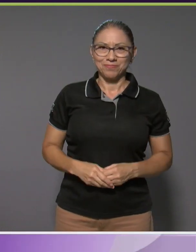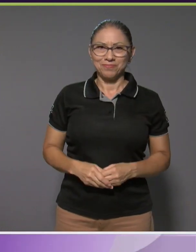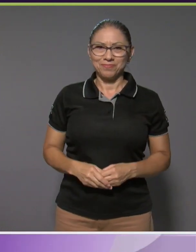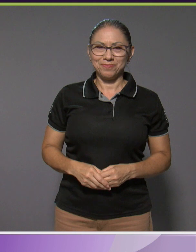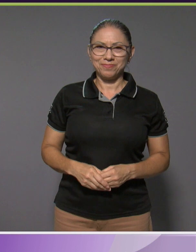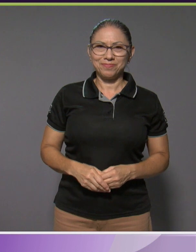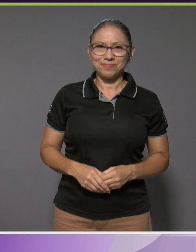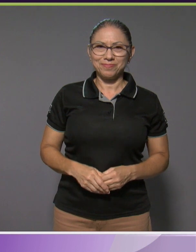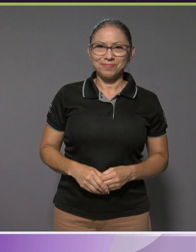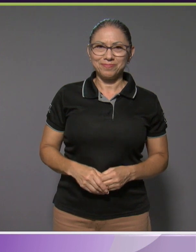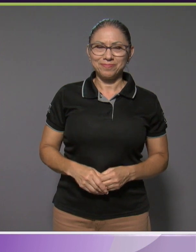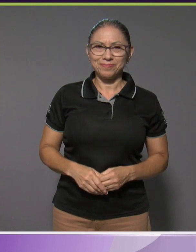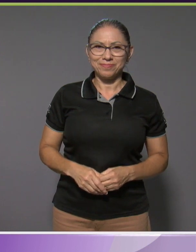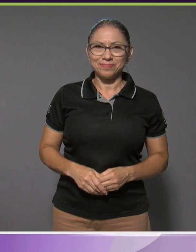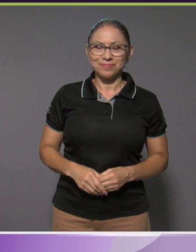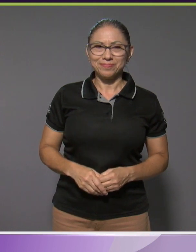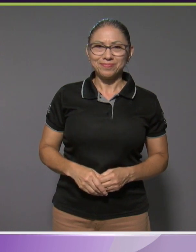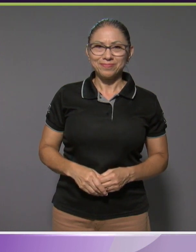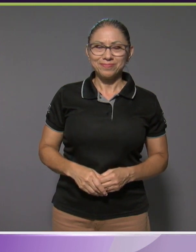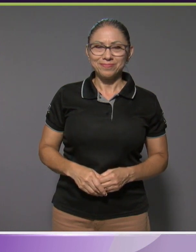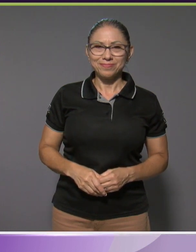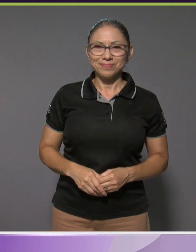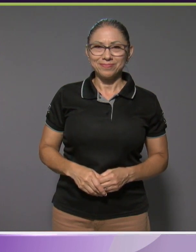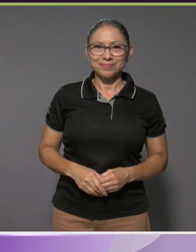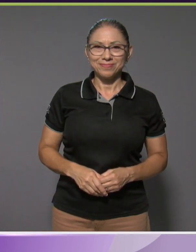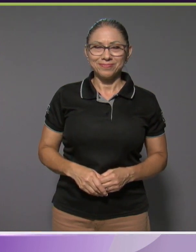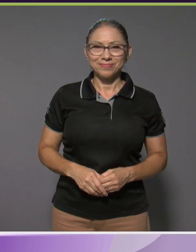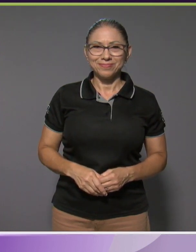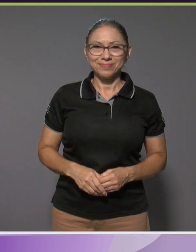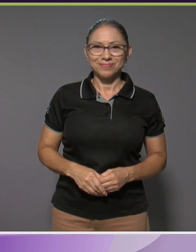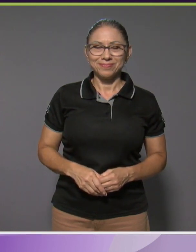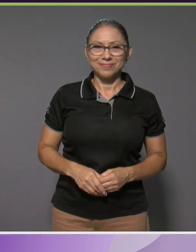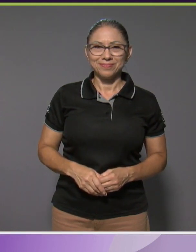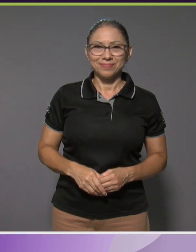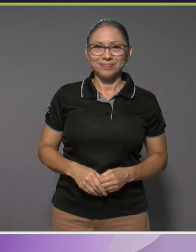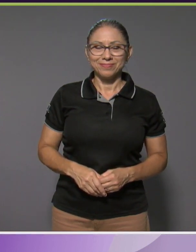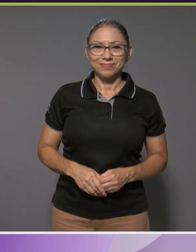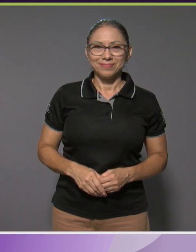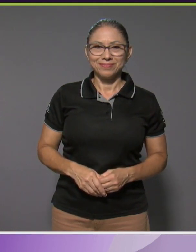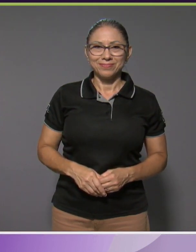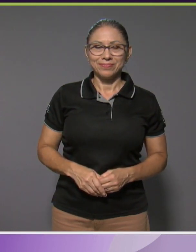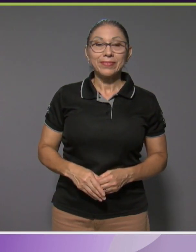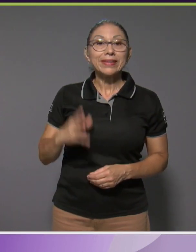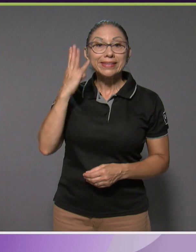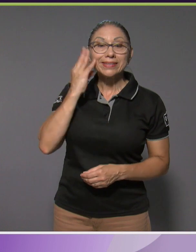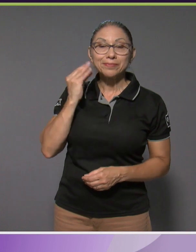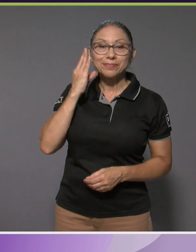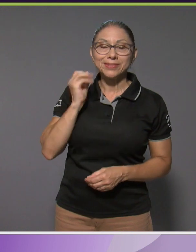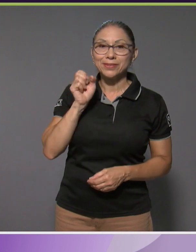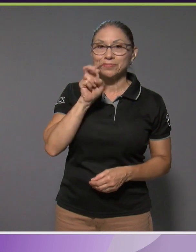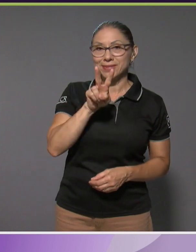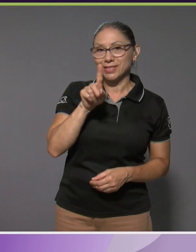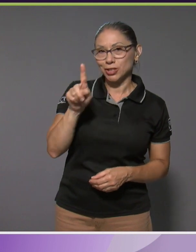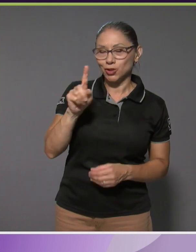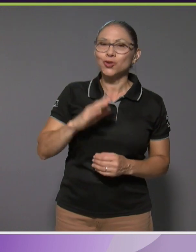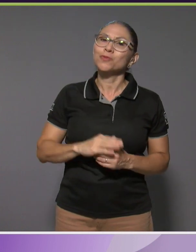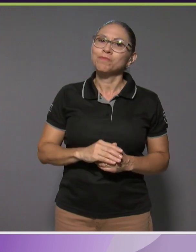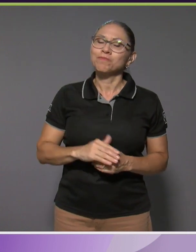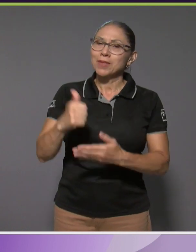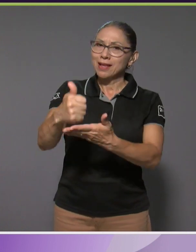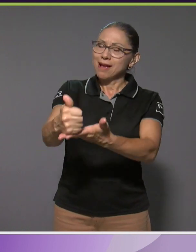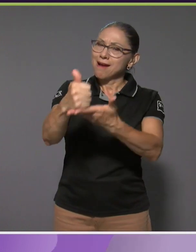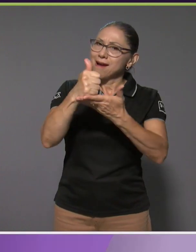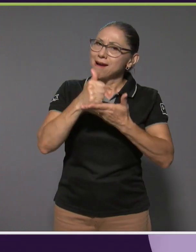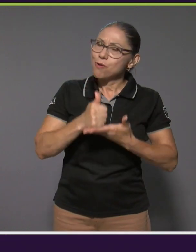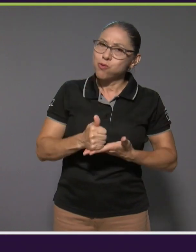me ayudó